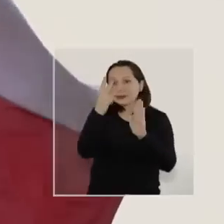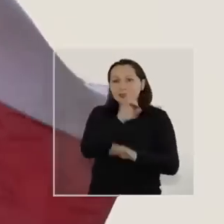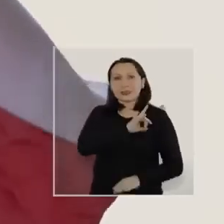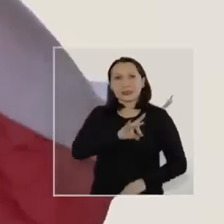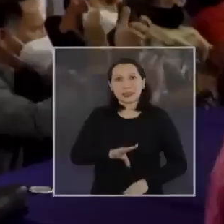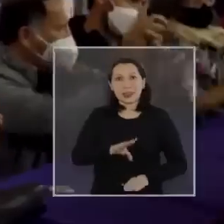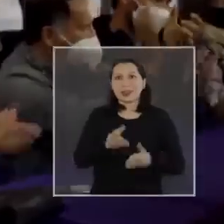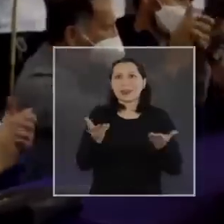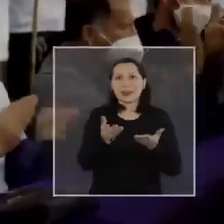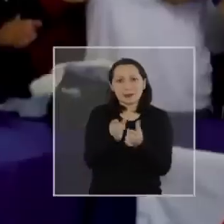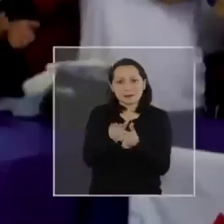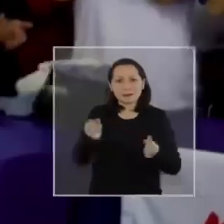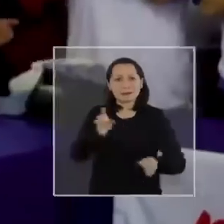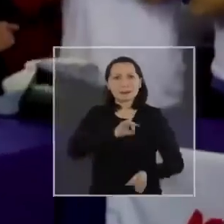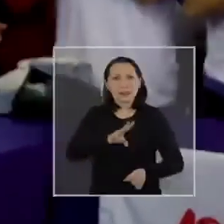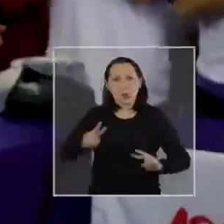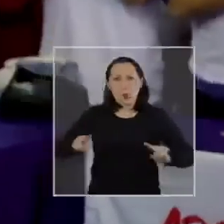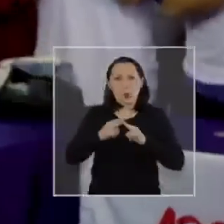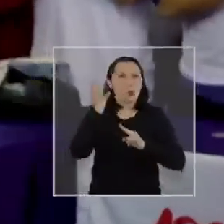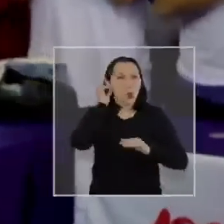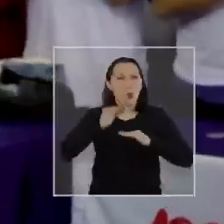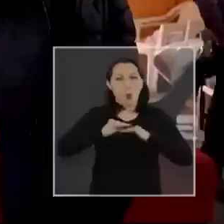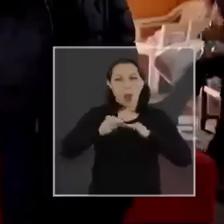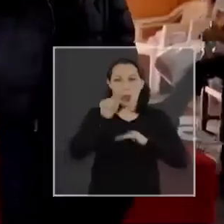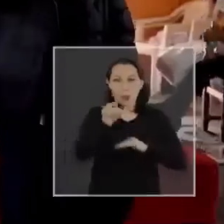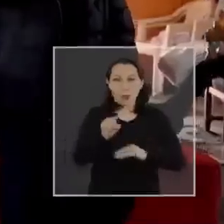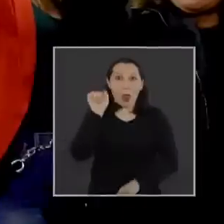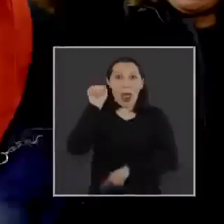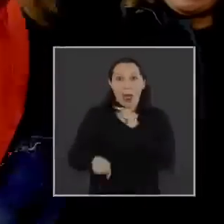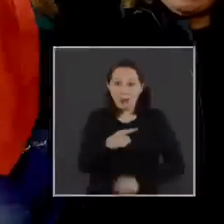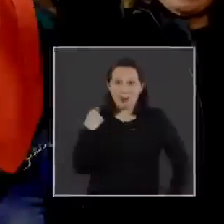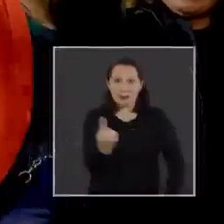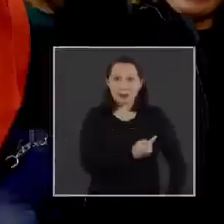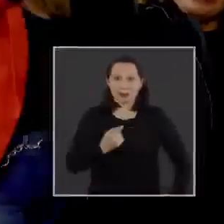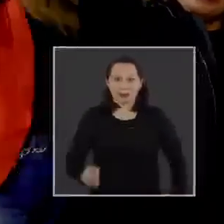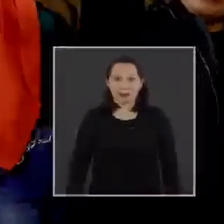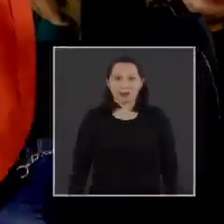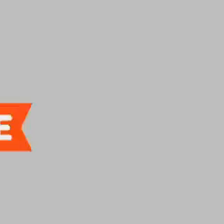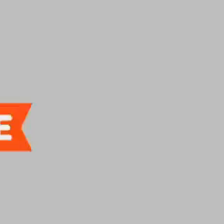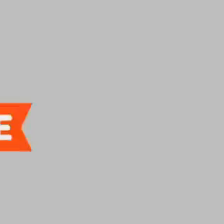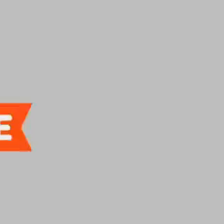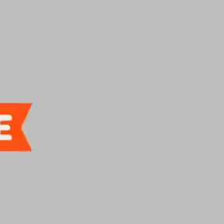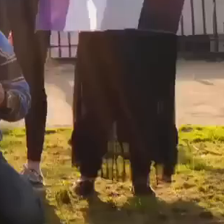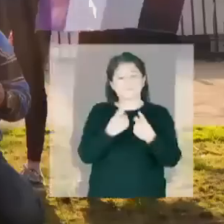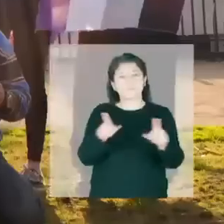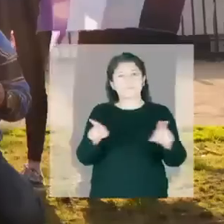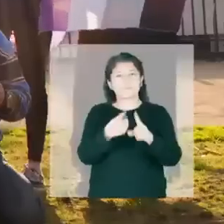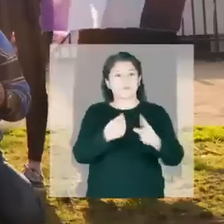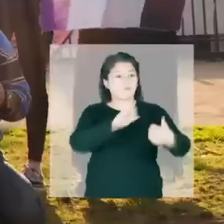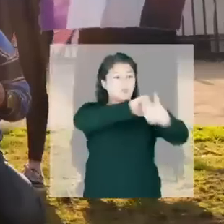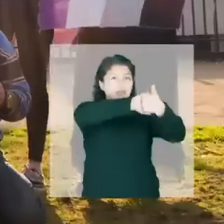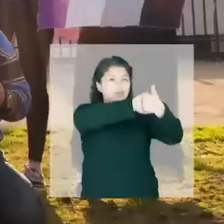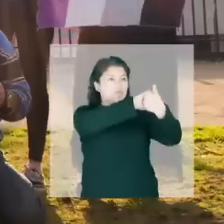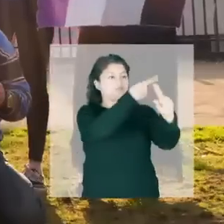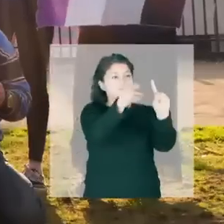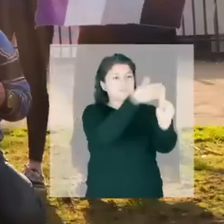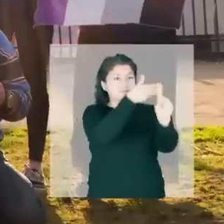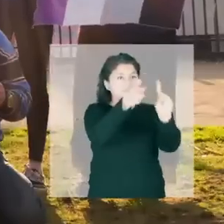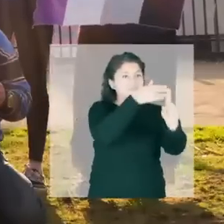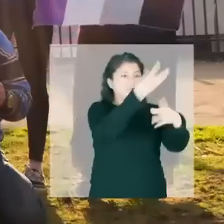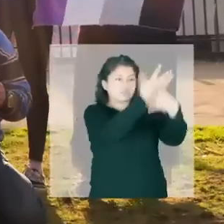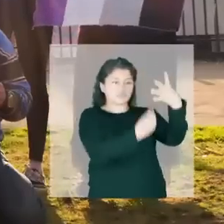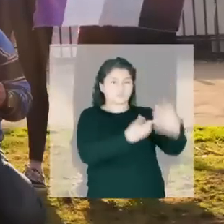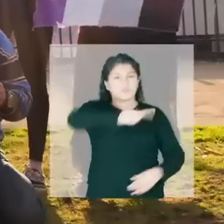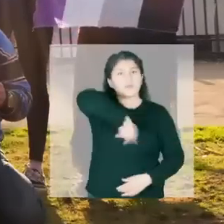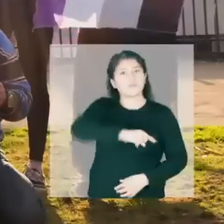Chile. Ese Chile que se construye con mujeres como tú. ¡Aprobamos! Por nuestro derecho a una vida